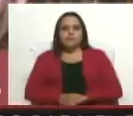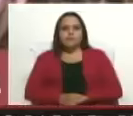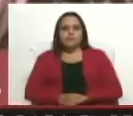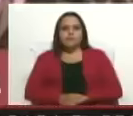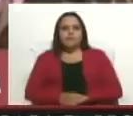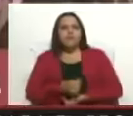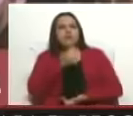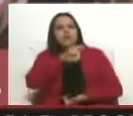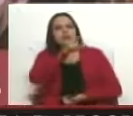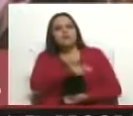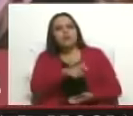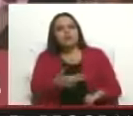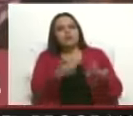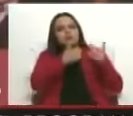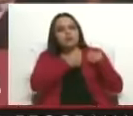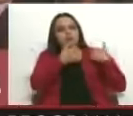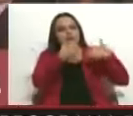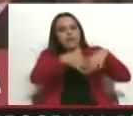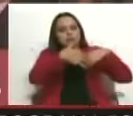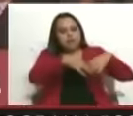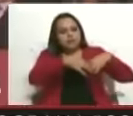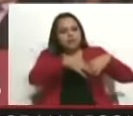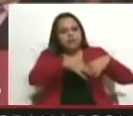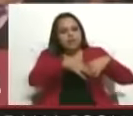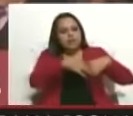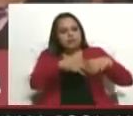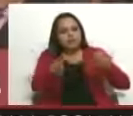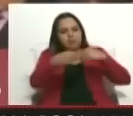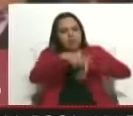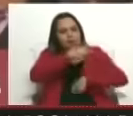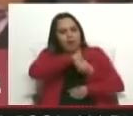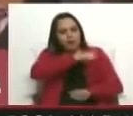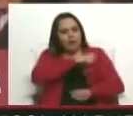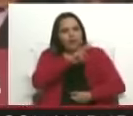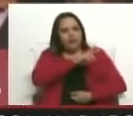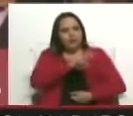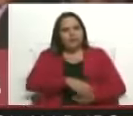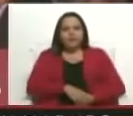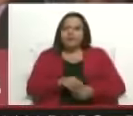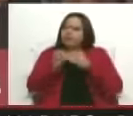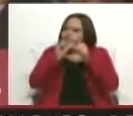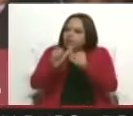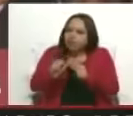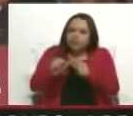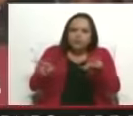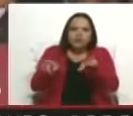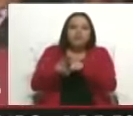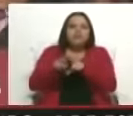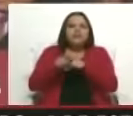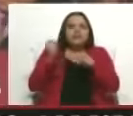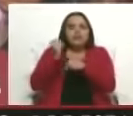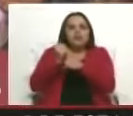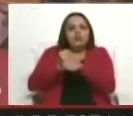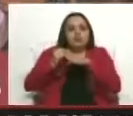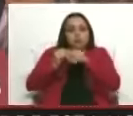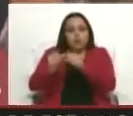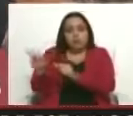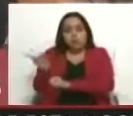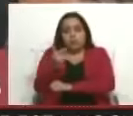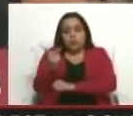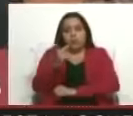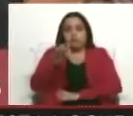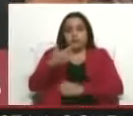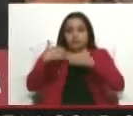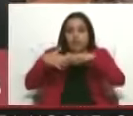quedó con el rol de operador? ¿Lo mantiene la industria? Nos seguimos manteniendo la industria. Los acuerdos que hemos tenido son acuerdos de mutuo acuerdo entre las dos